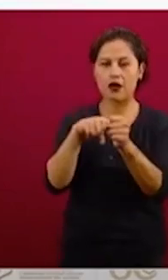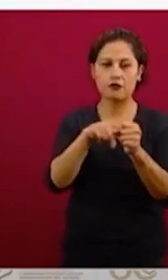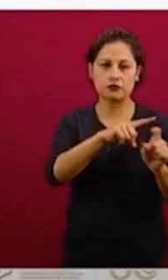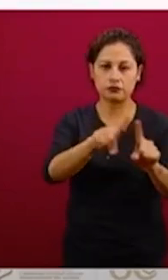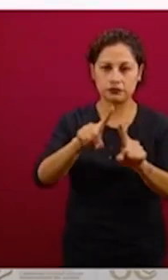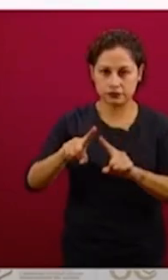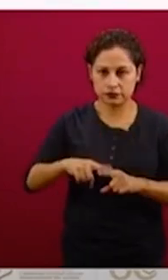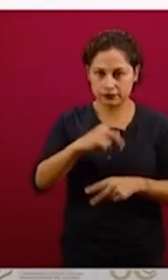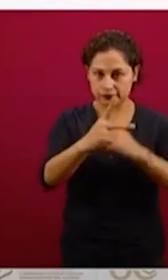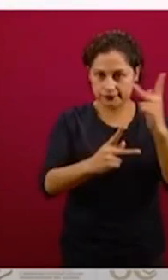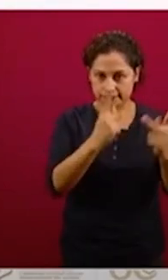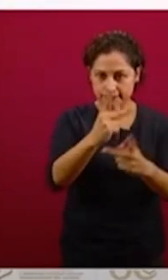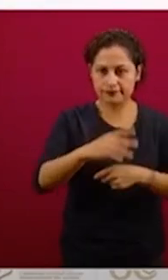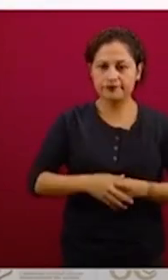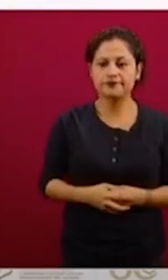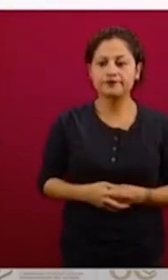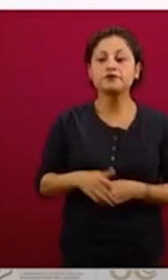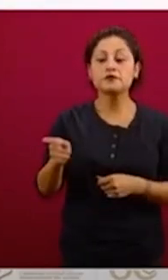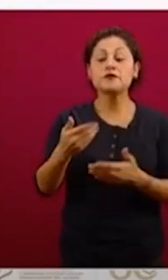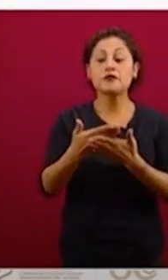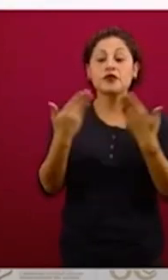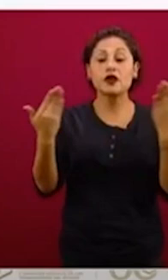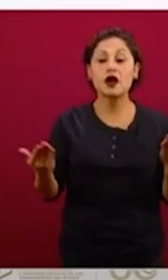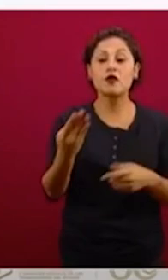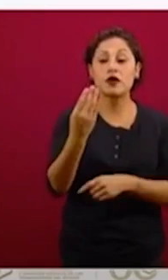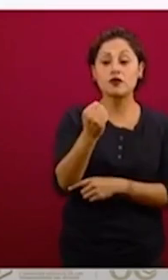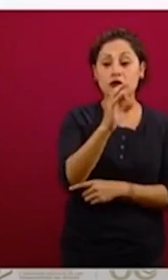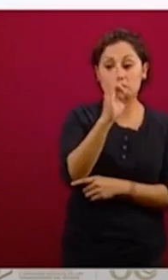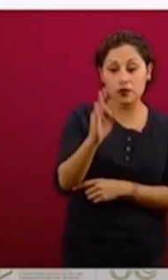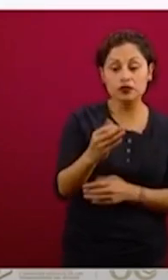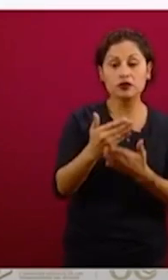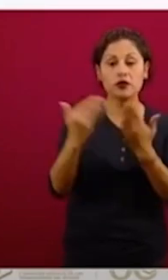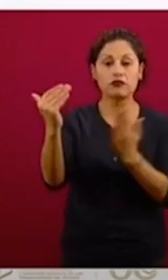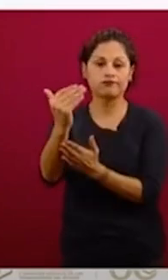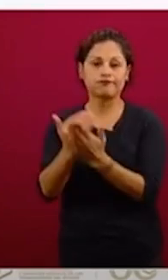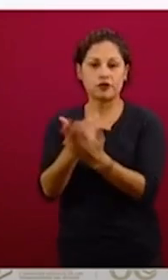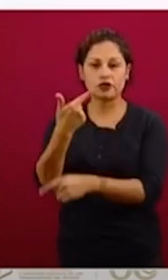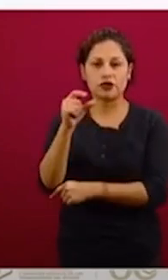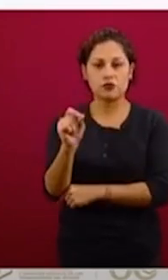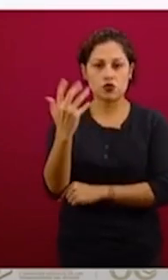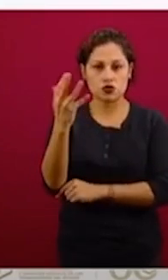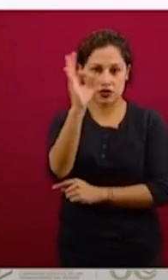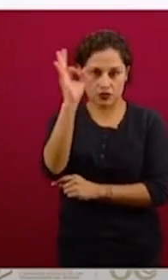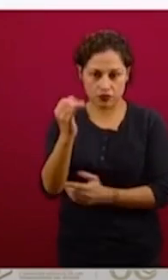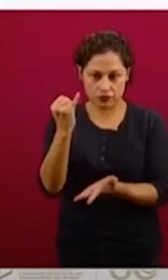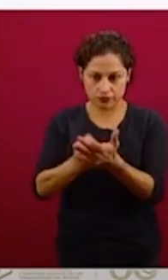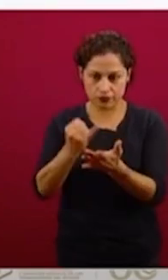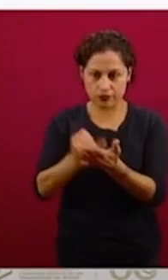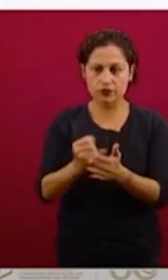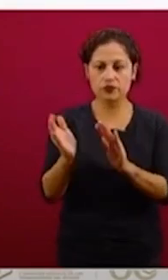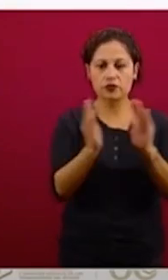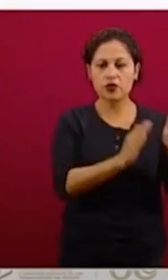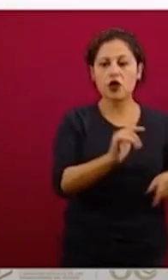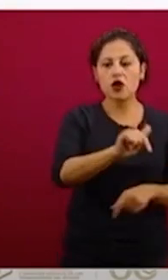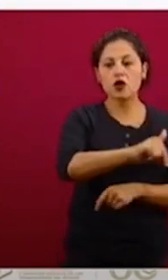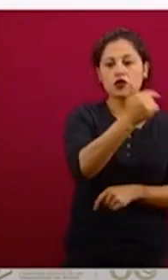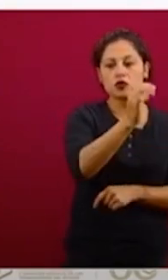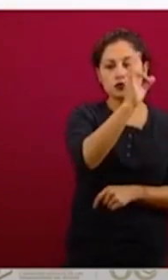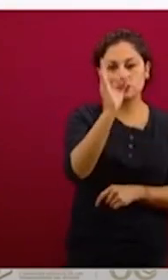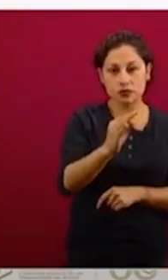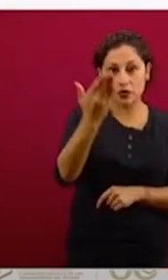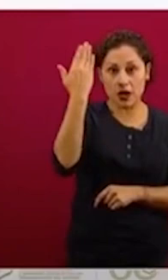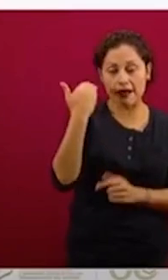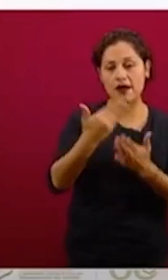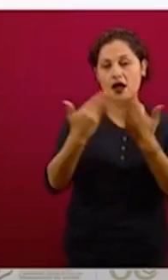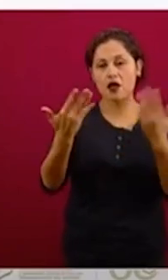importante del 9 por ciento al 7.5 por ciento en los créditos ordinarios, de 12 a 10.5 en los créditos especiales